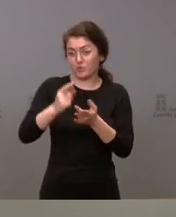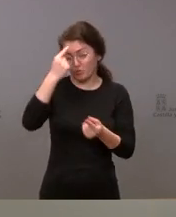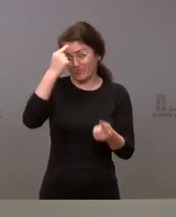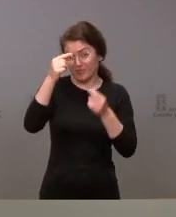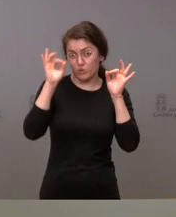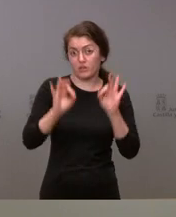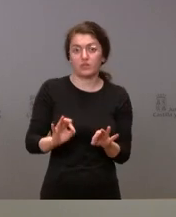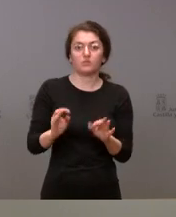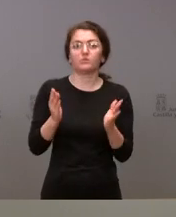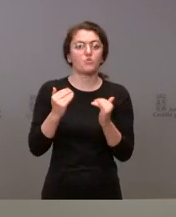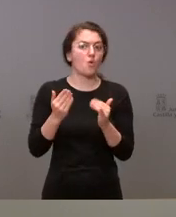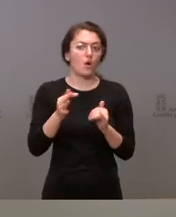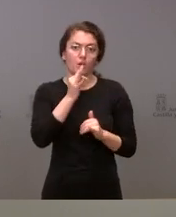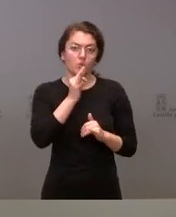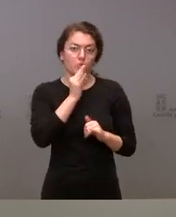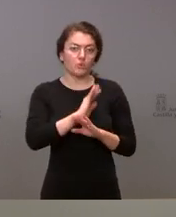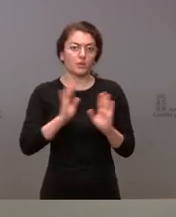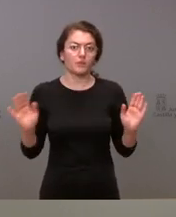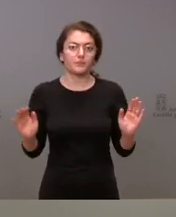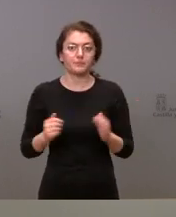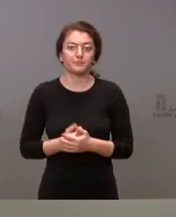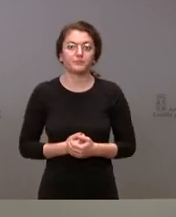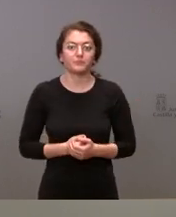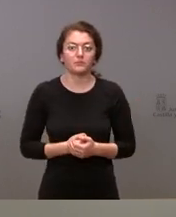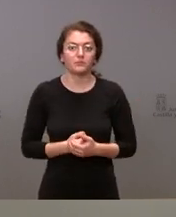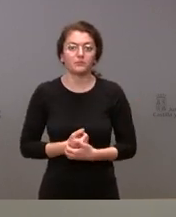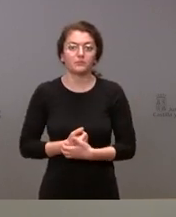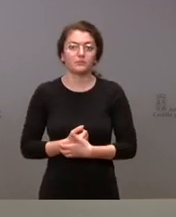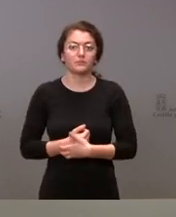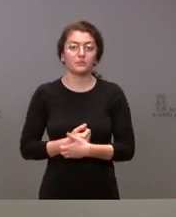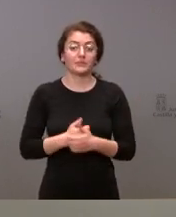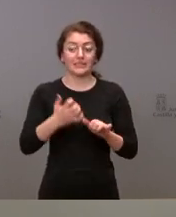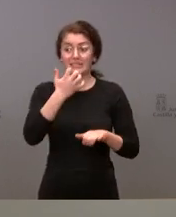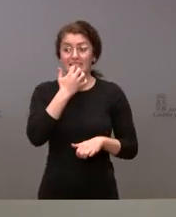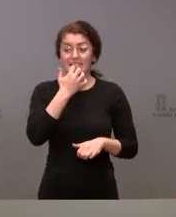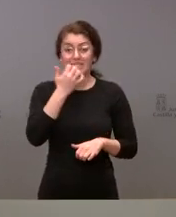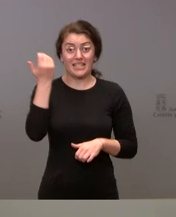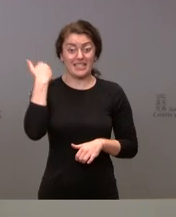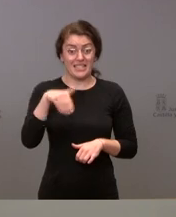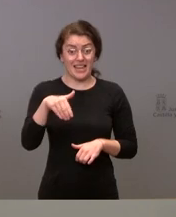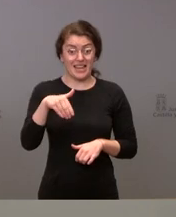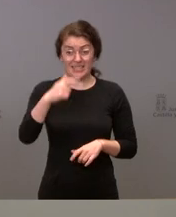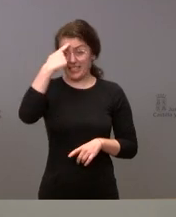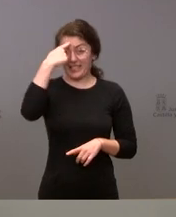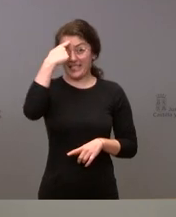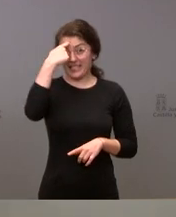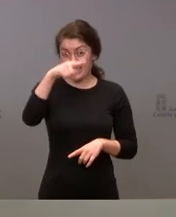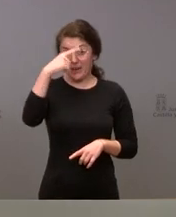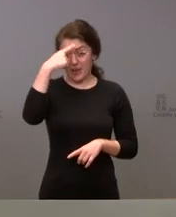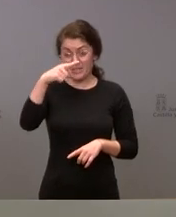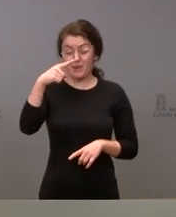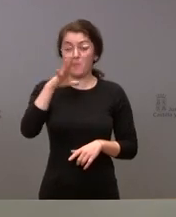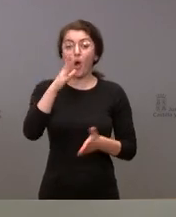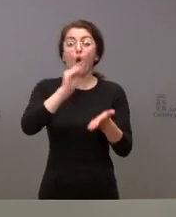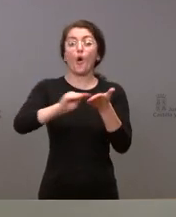de las localidades que no disponen de mesa electoral en caso de que dispusiéramos de esa información facilitada por la oficina del censo